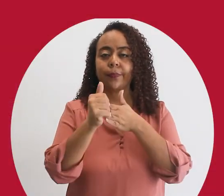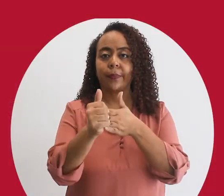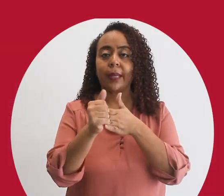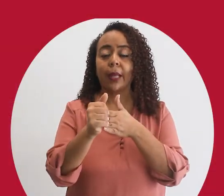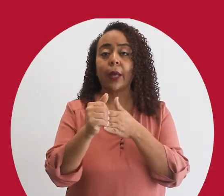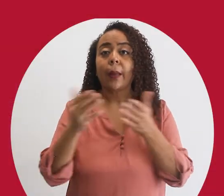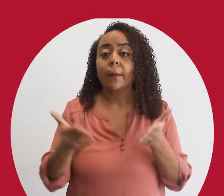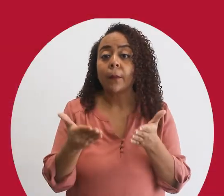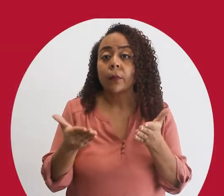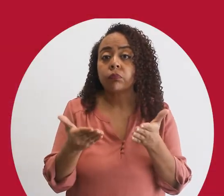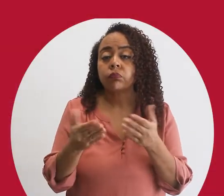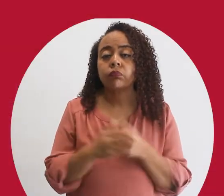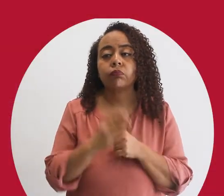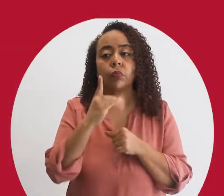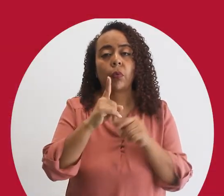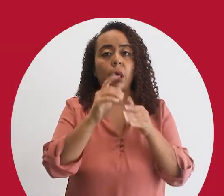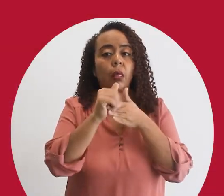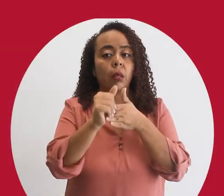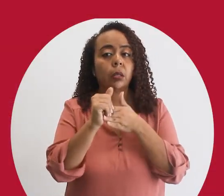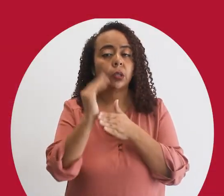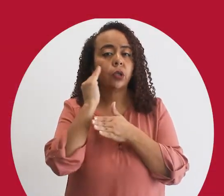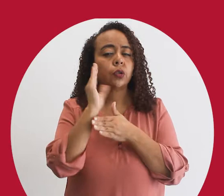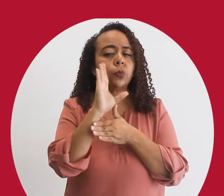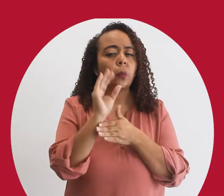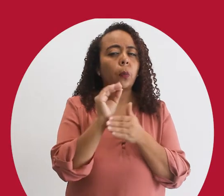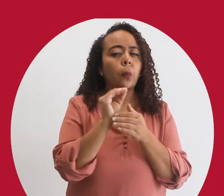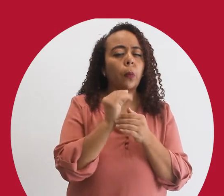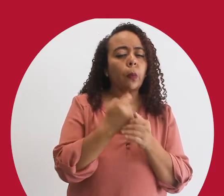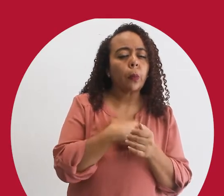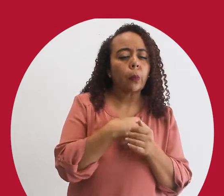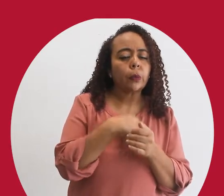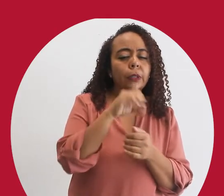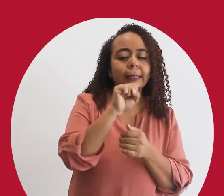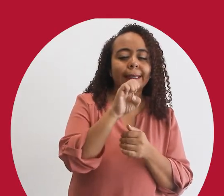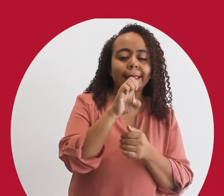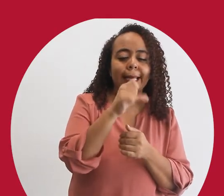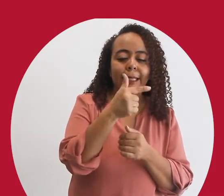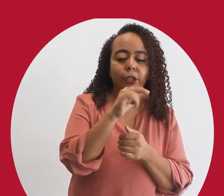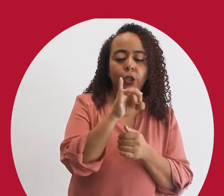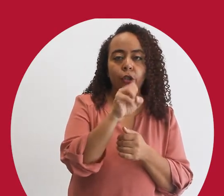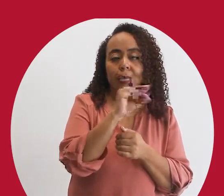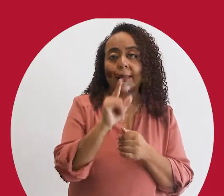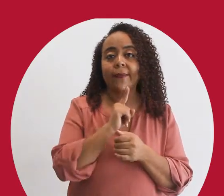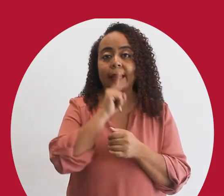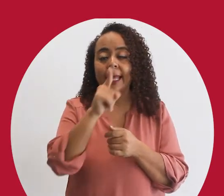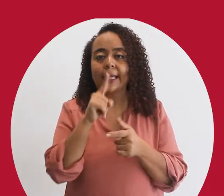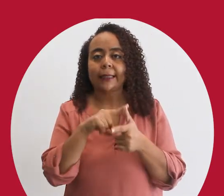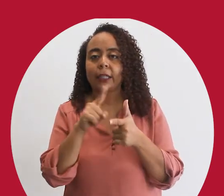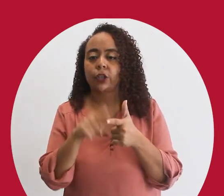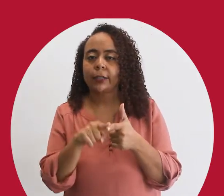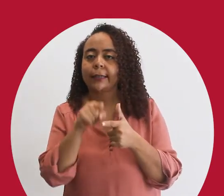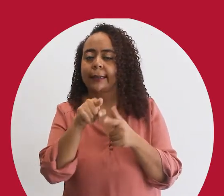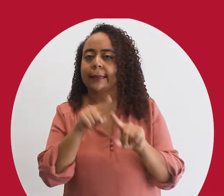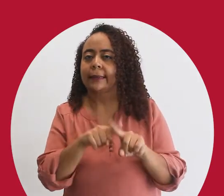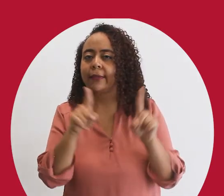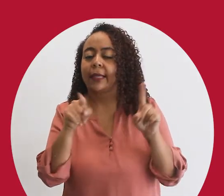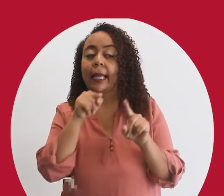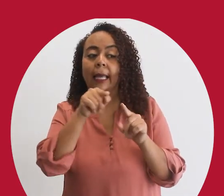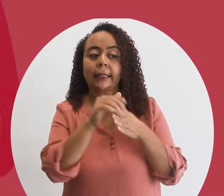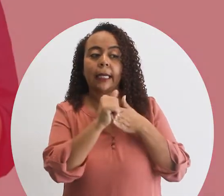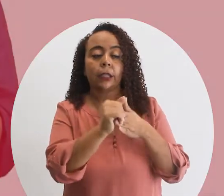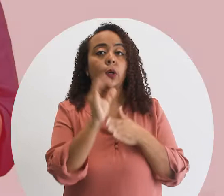liderazgo inclusivo cuando una lideresa conoce sus propios sesgos y las distintas realidades entonces lleva ese conocimiento a la práctica